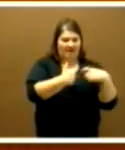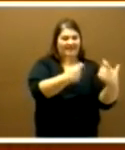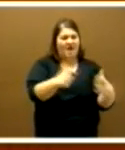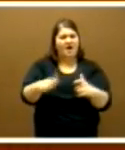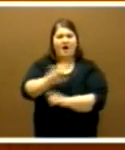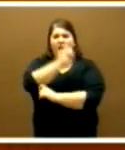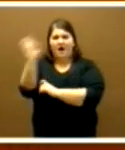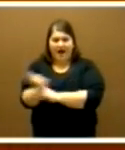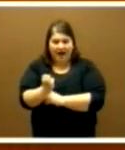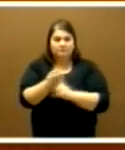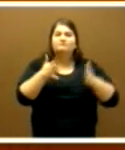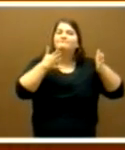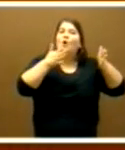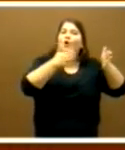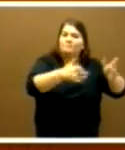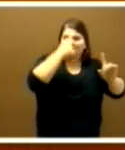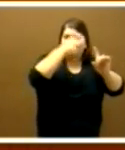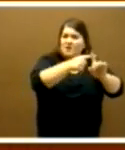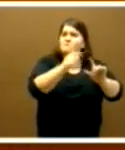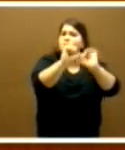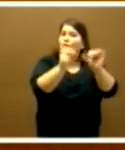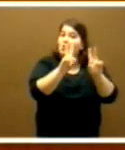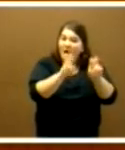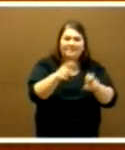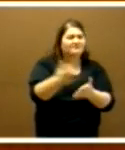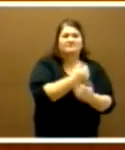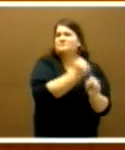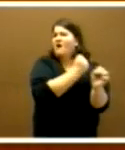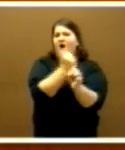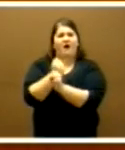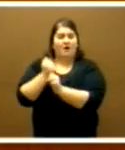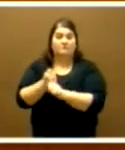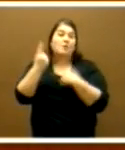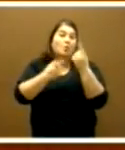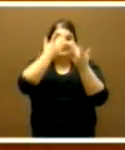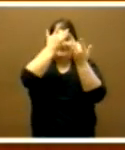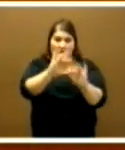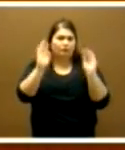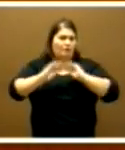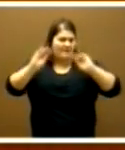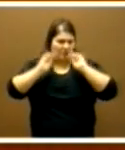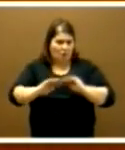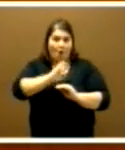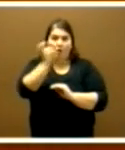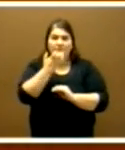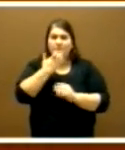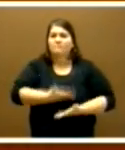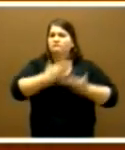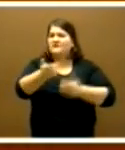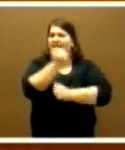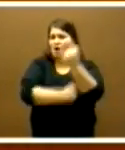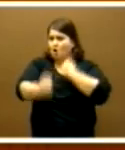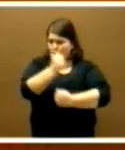encaminadas a la consecución de este nuevo modelo, medidas algunas de sensibilización y formación, otras de ayudas